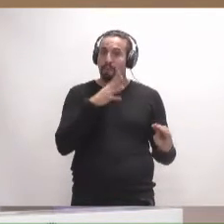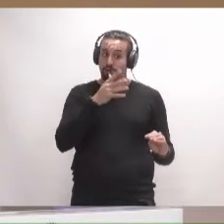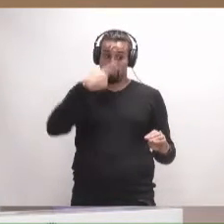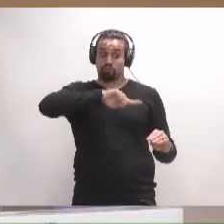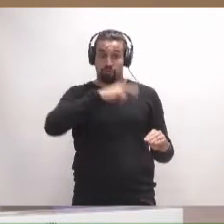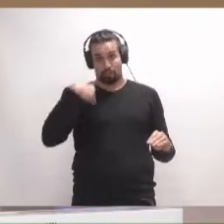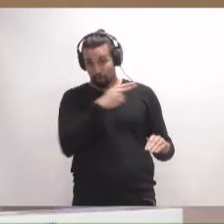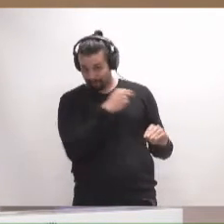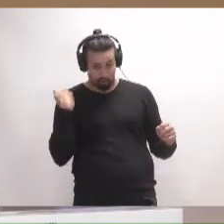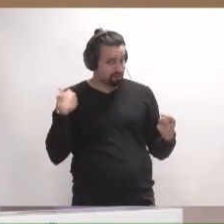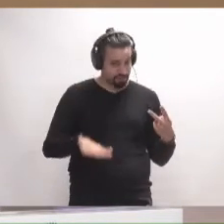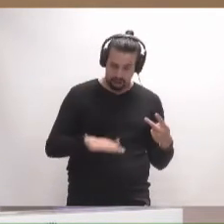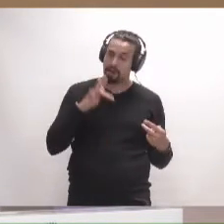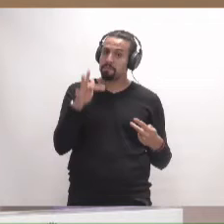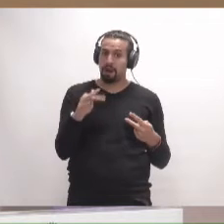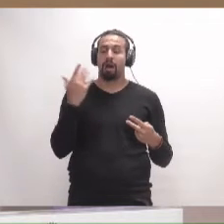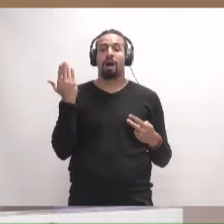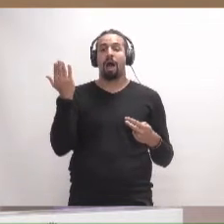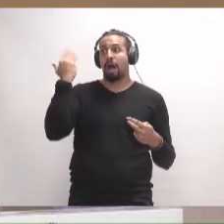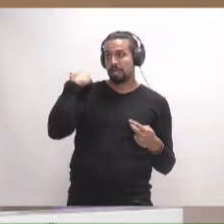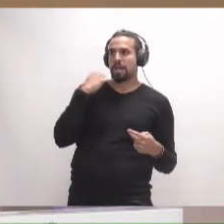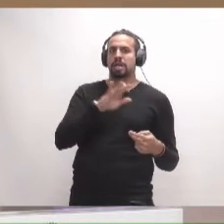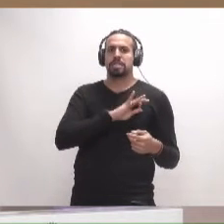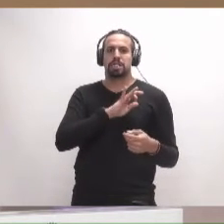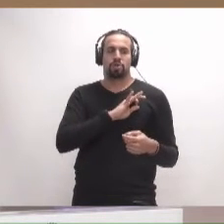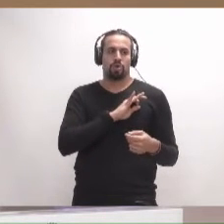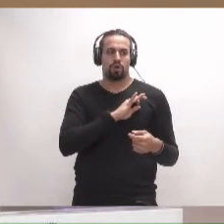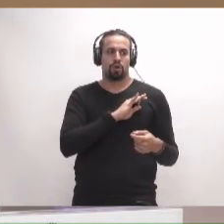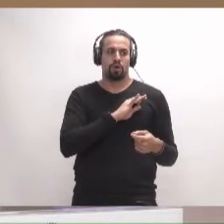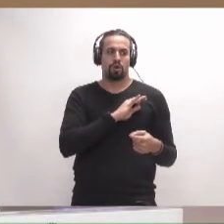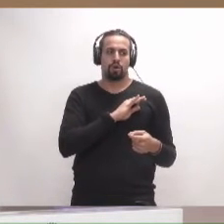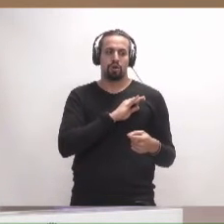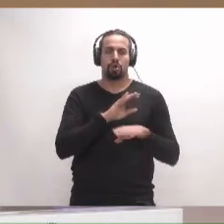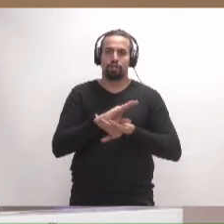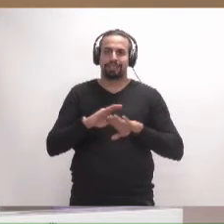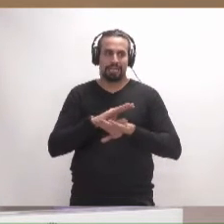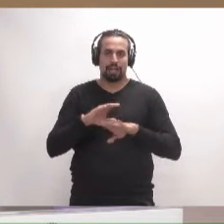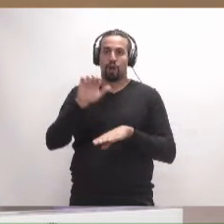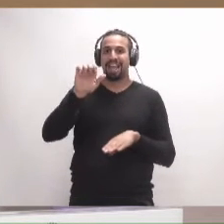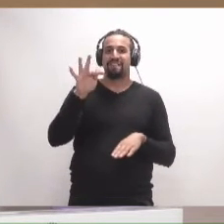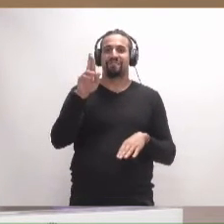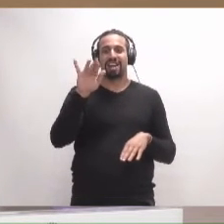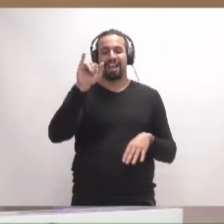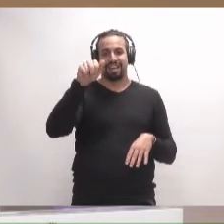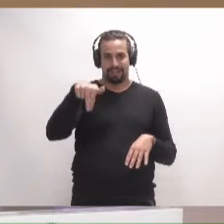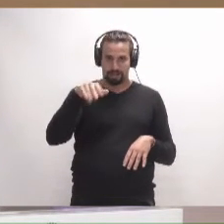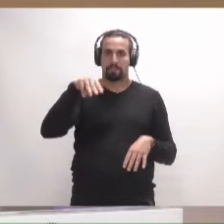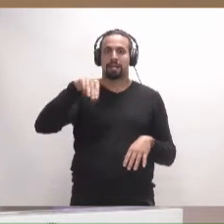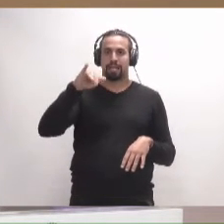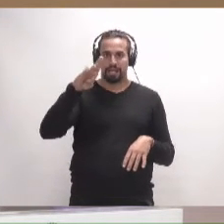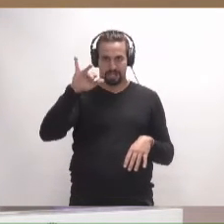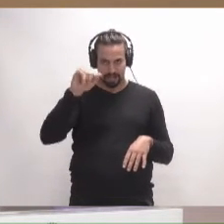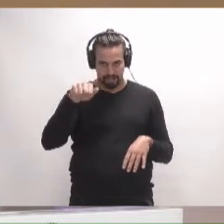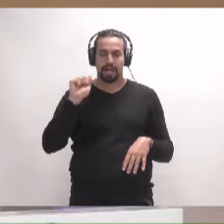con los cuales, tal como le indiqué ayer al señor consejero Efraín Medina, esta